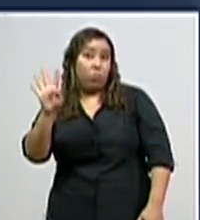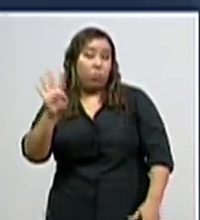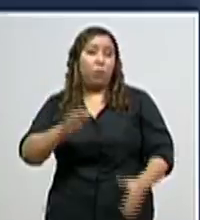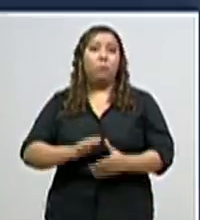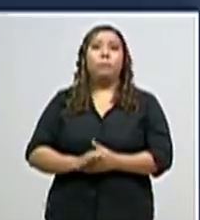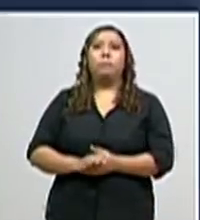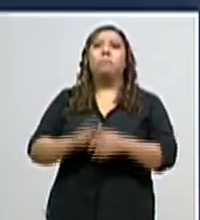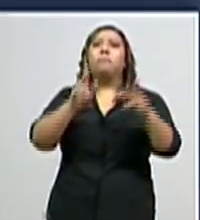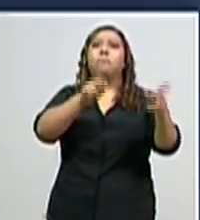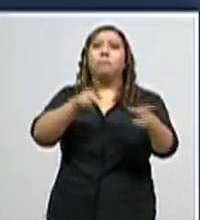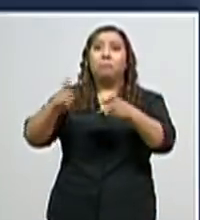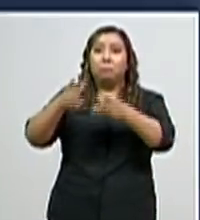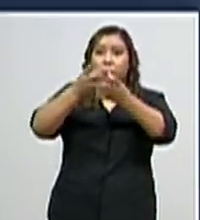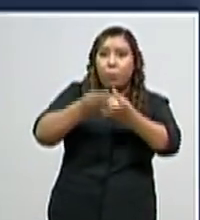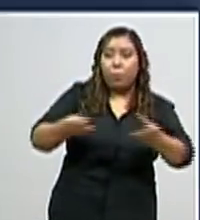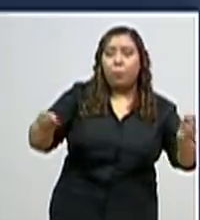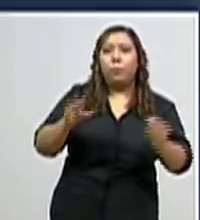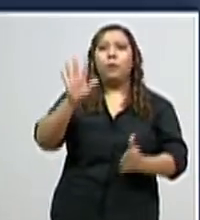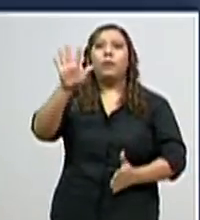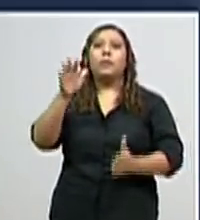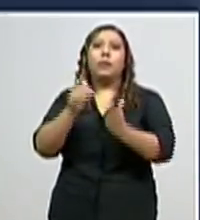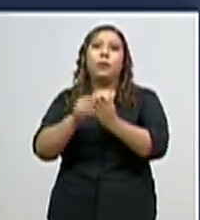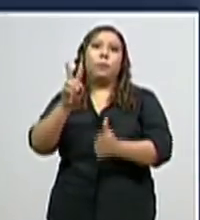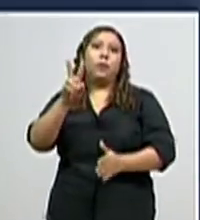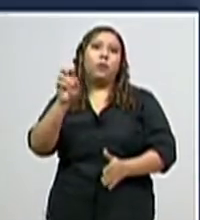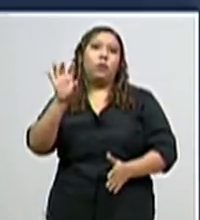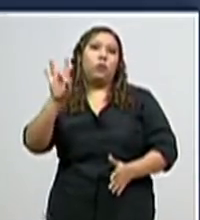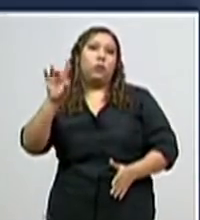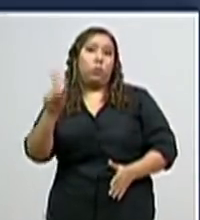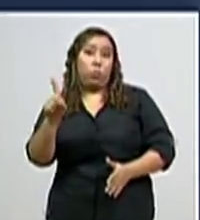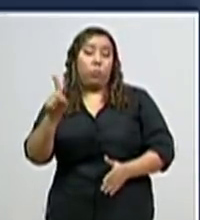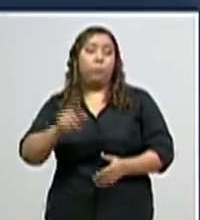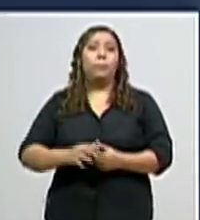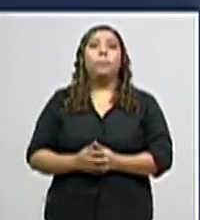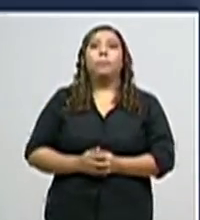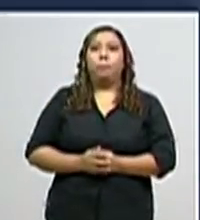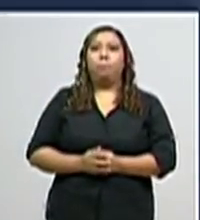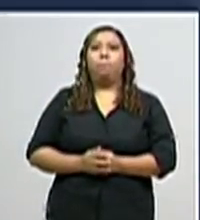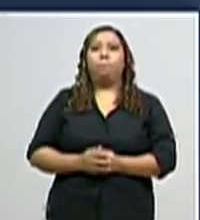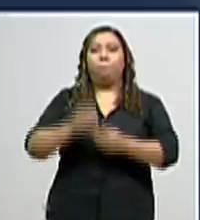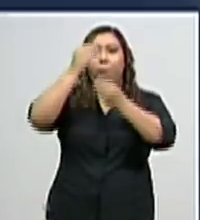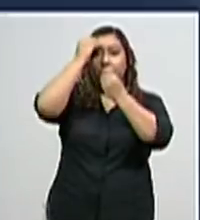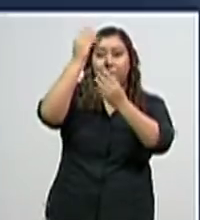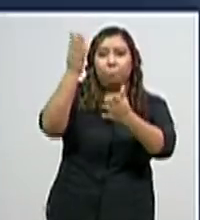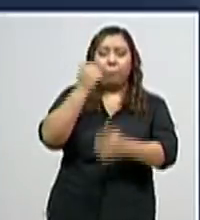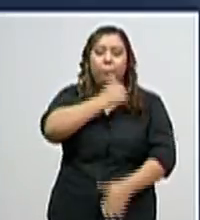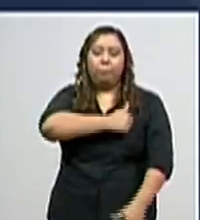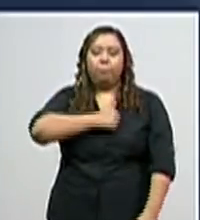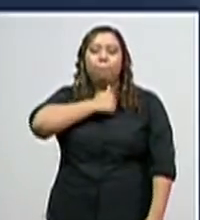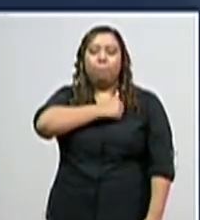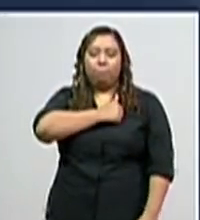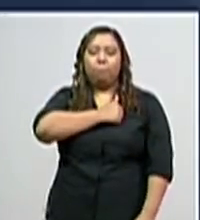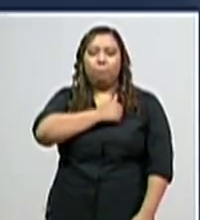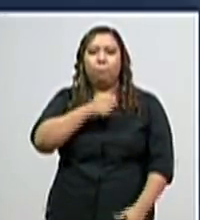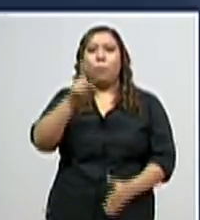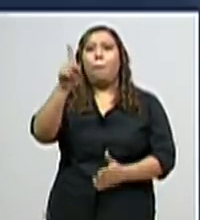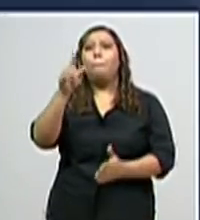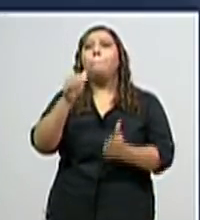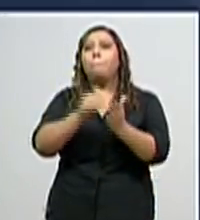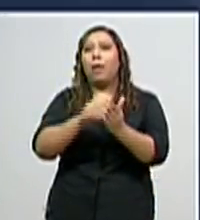Ya están recuperados 5,281. Y lamentablemente, han fallecido 1